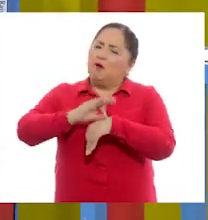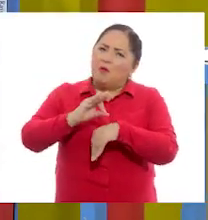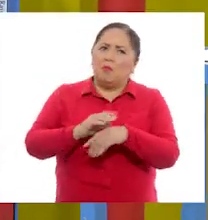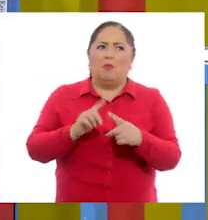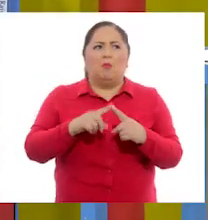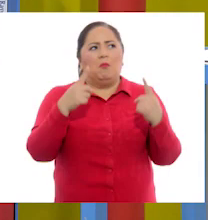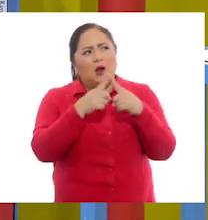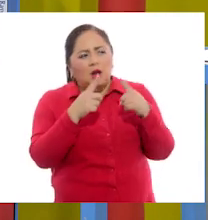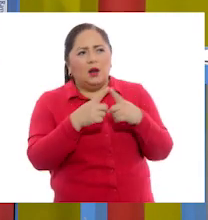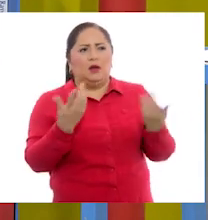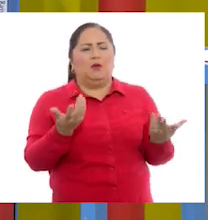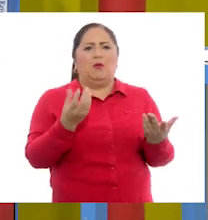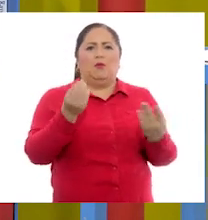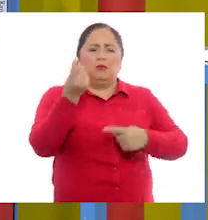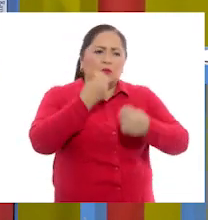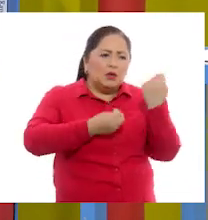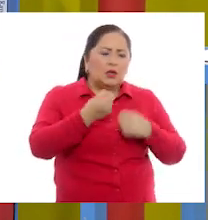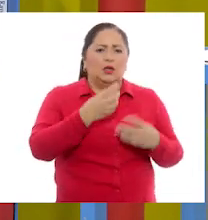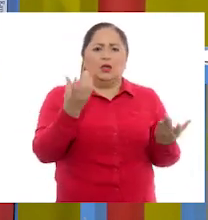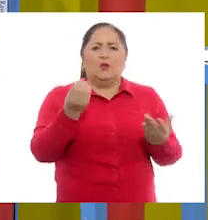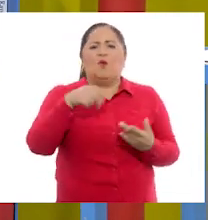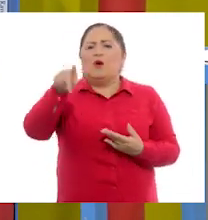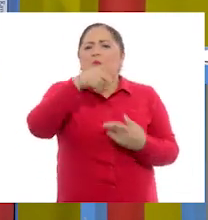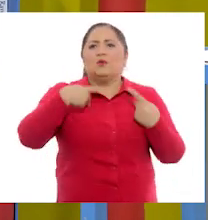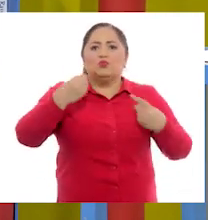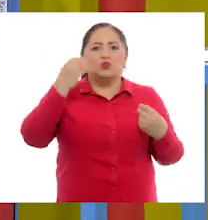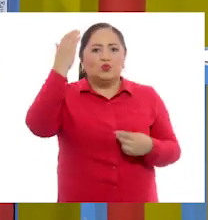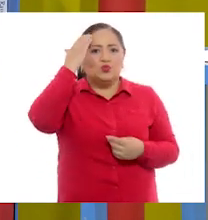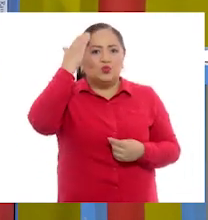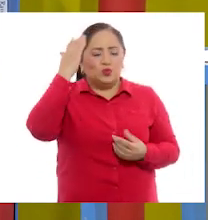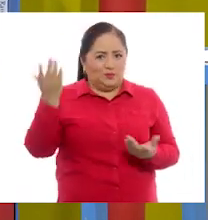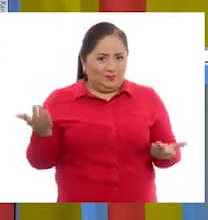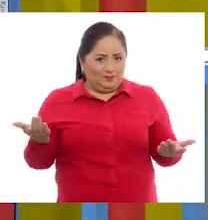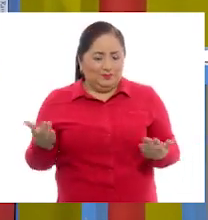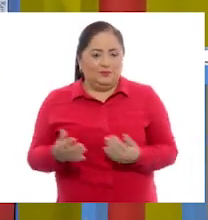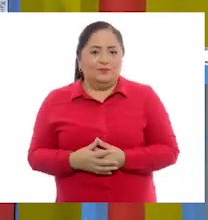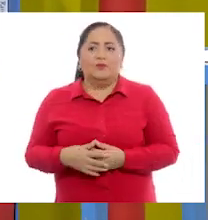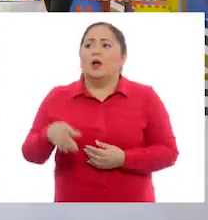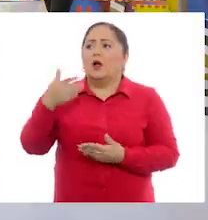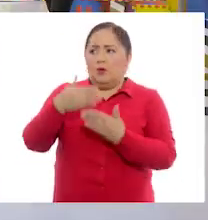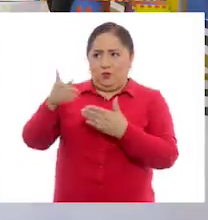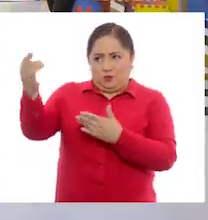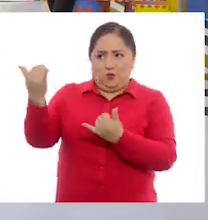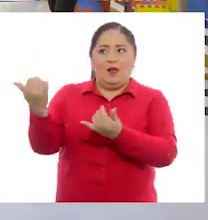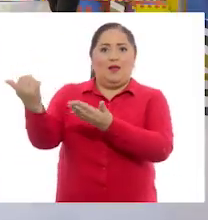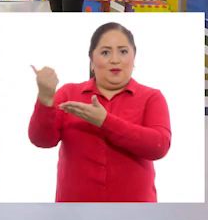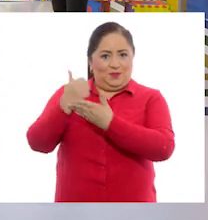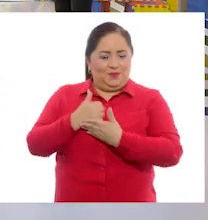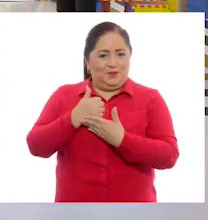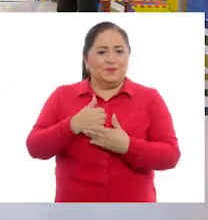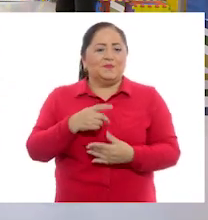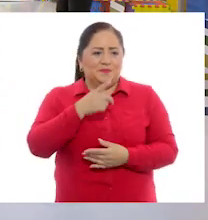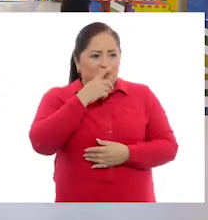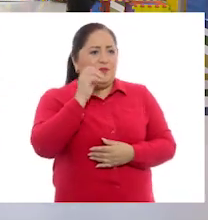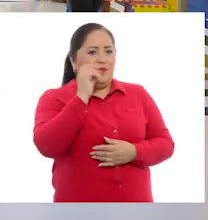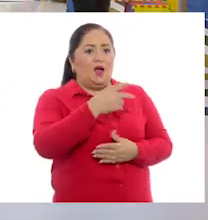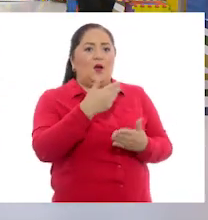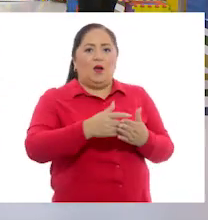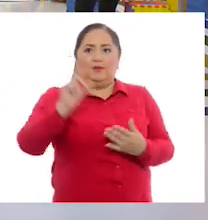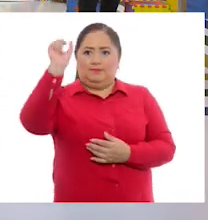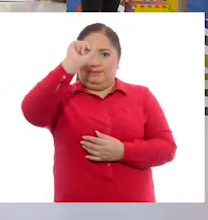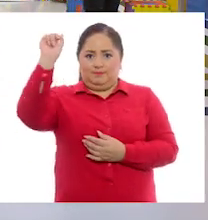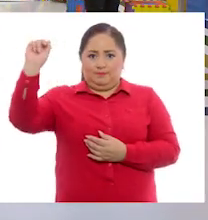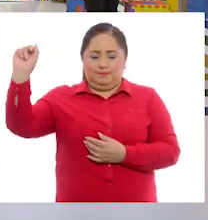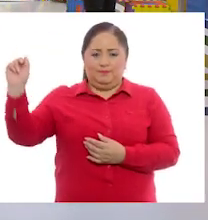y que la mayor parte de las personas los conoce. Pili, ¿qué te parece si tú me ayudas también? A ver, me parece muy bien. Toma un plumón